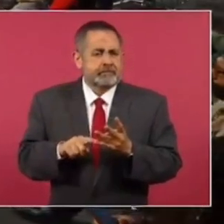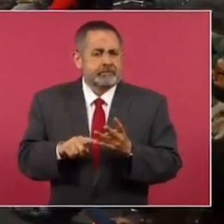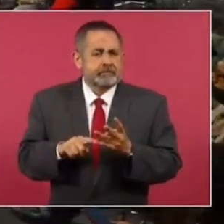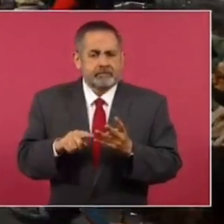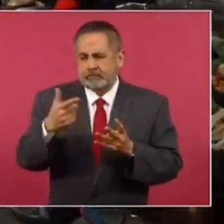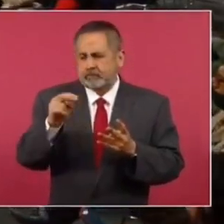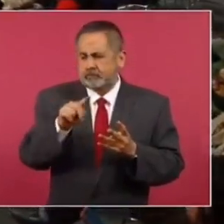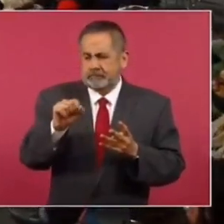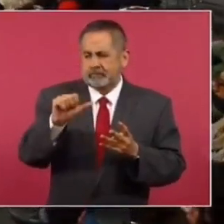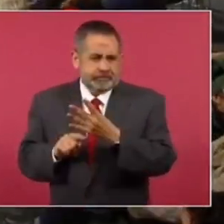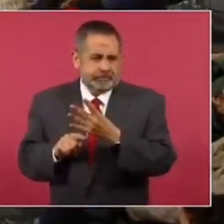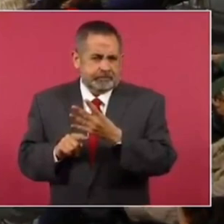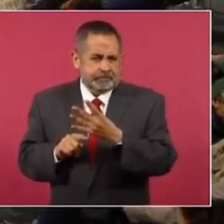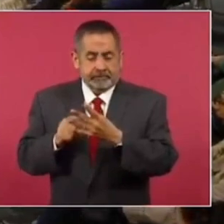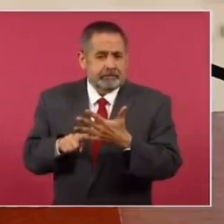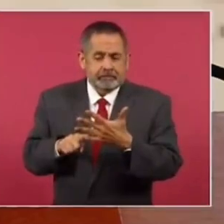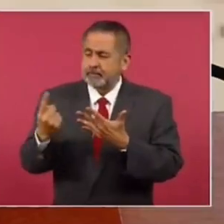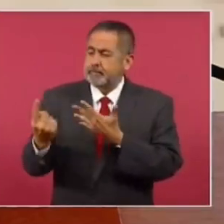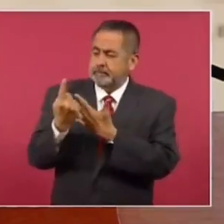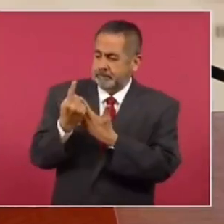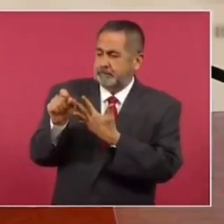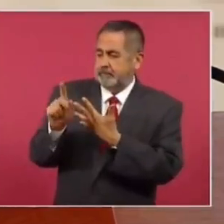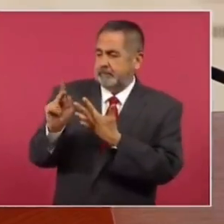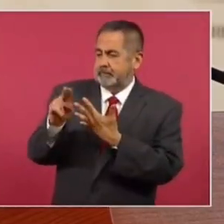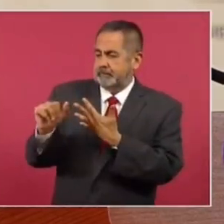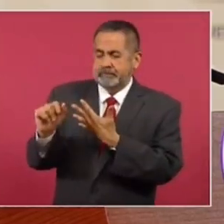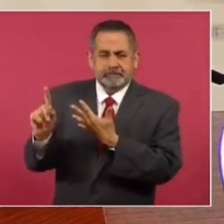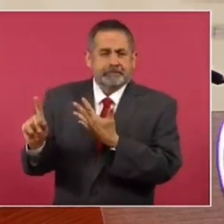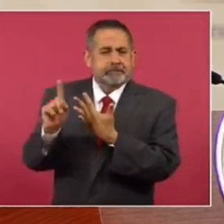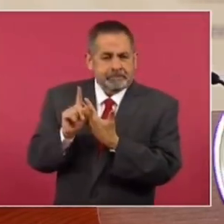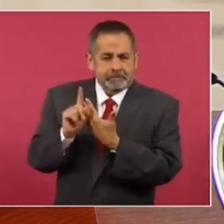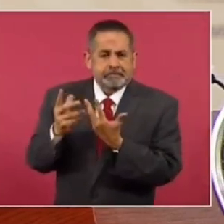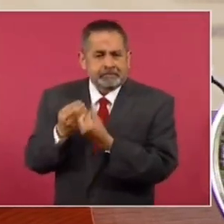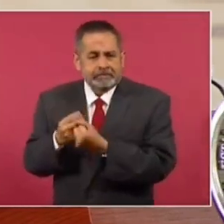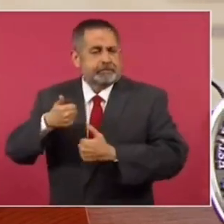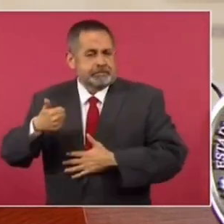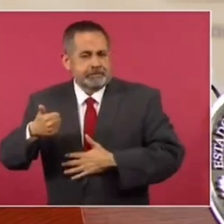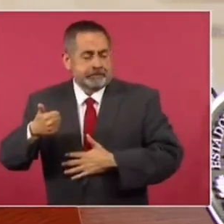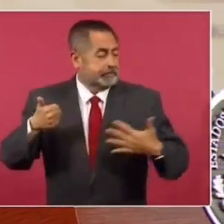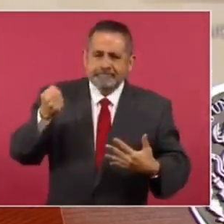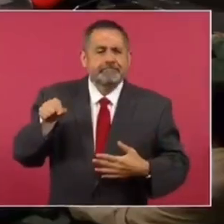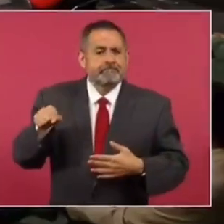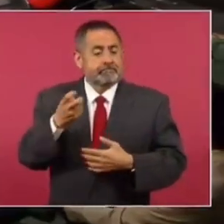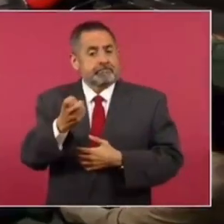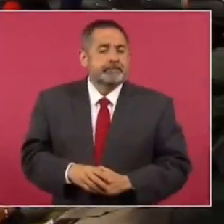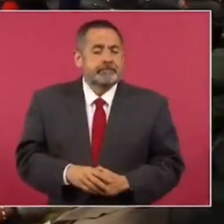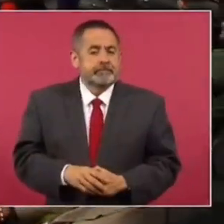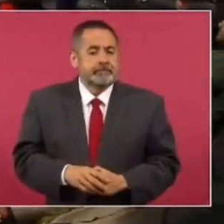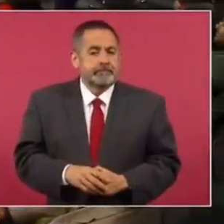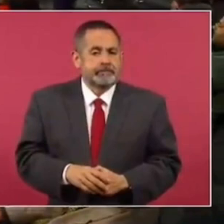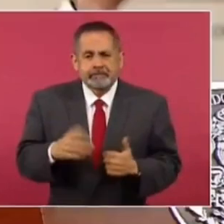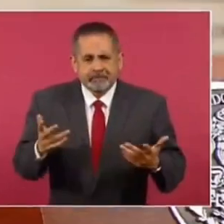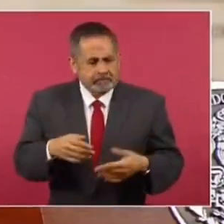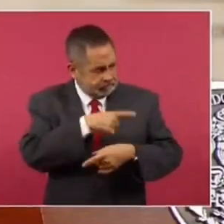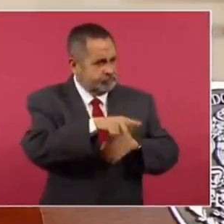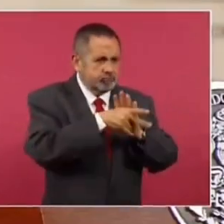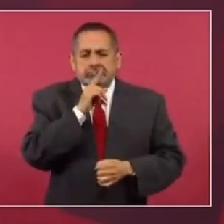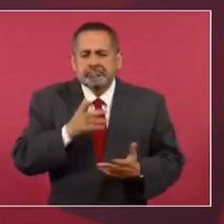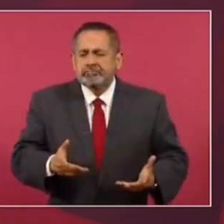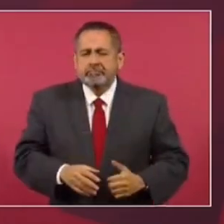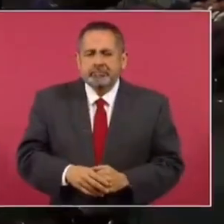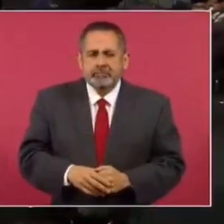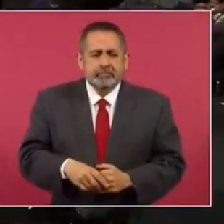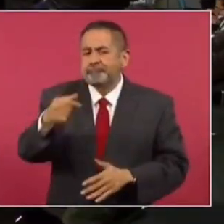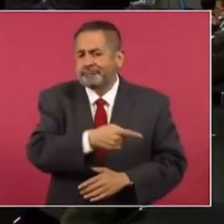Y González Alcántara. Cuatro. Y Yasmín. Voto de la licenciada Piña. Seis. Se quedó. ¿Por qué no lo dicen en los medios?